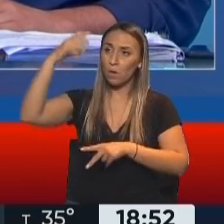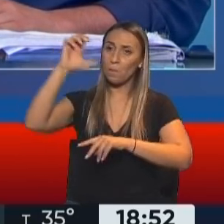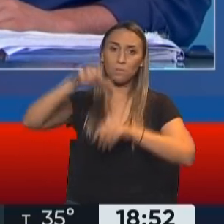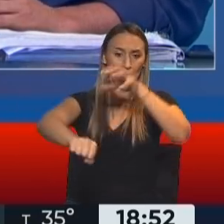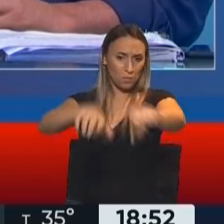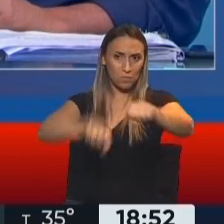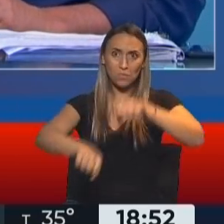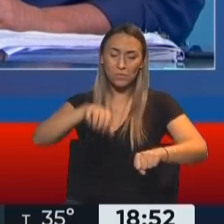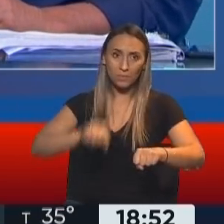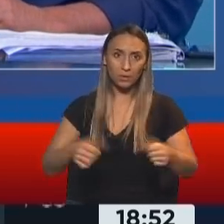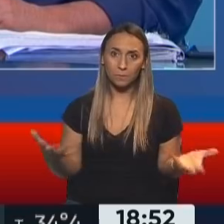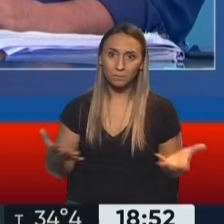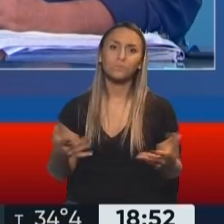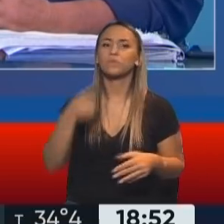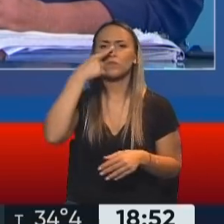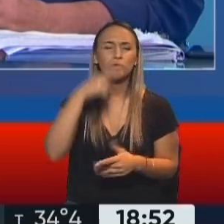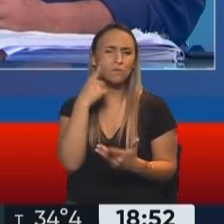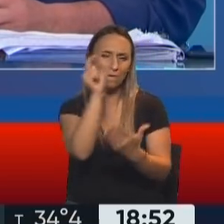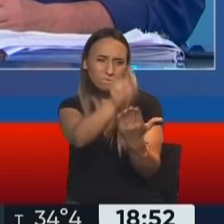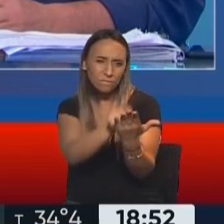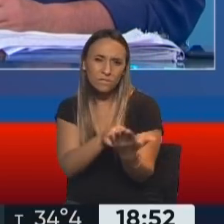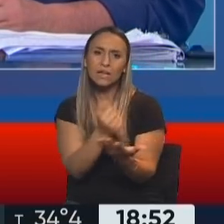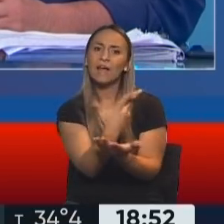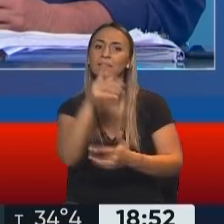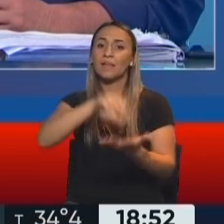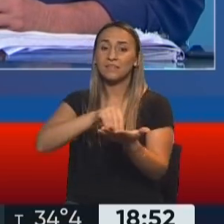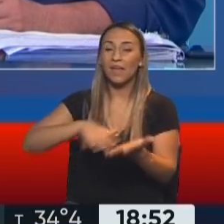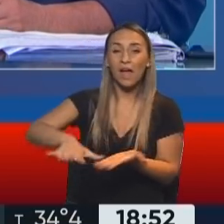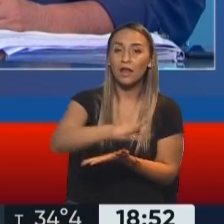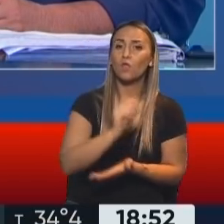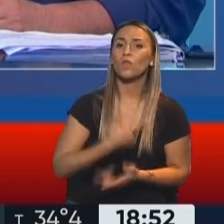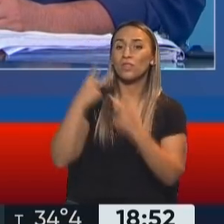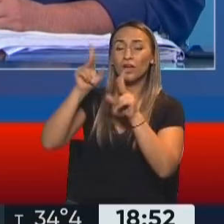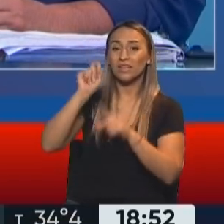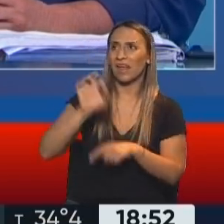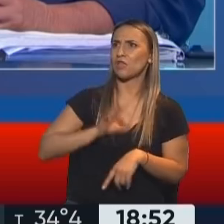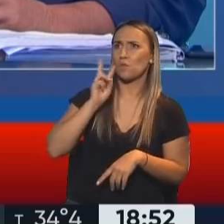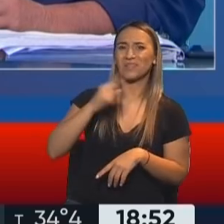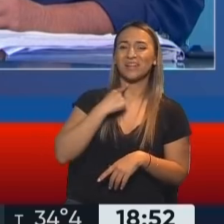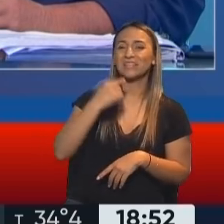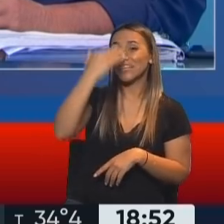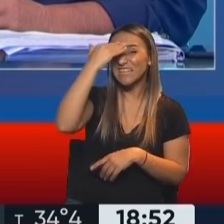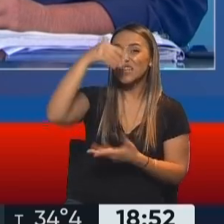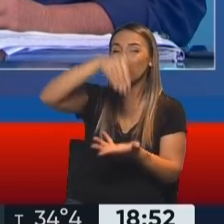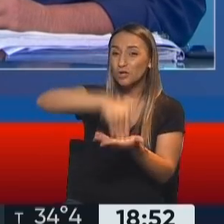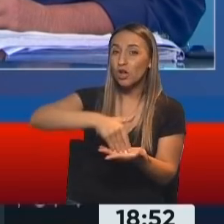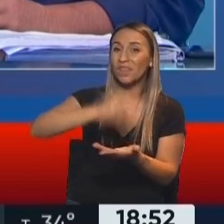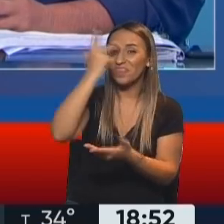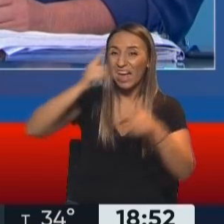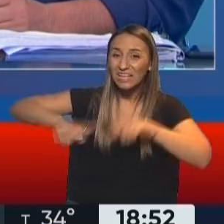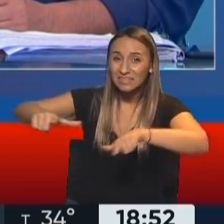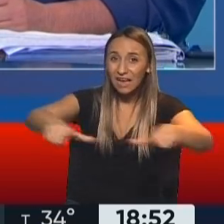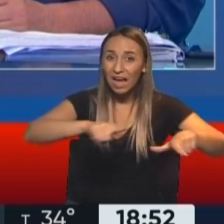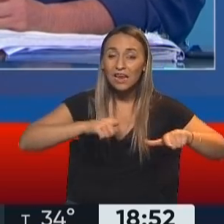En el último relevamiento que se hizo sobre tierras en manos de extranjeras fue en el año 2013. 15 millones de hectáreas en manos de